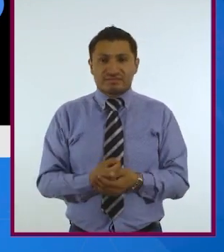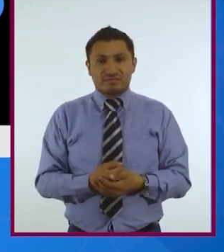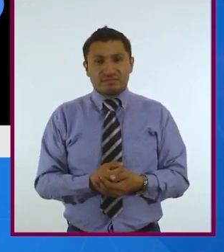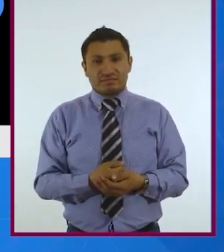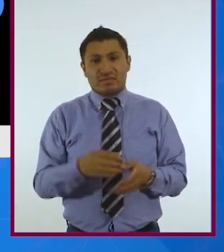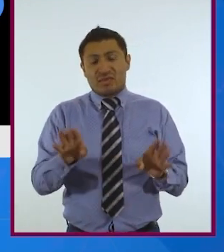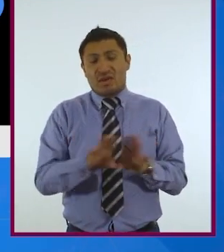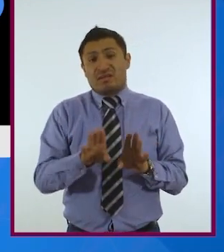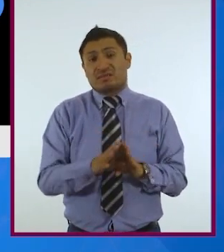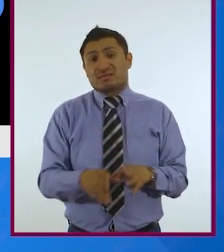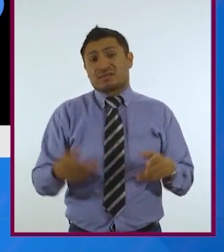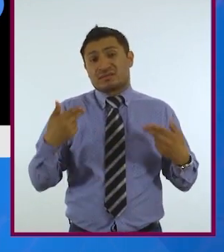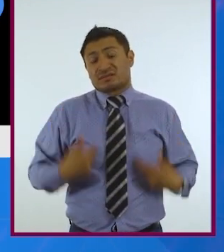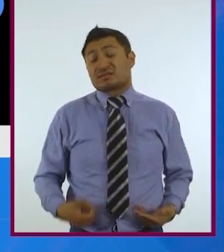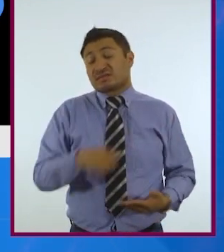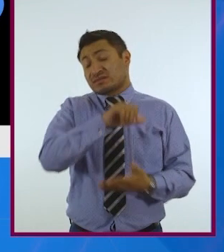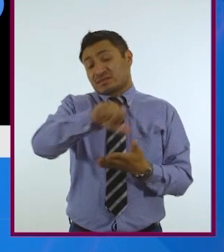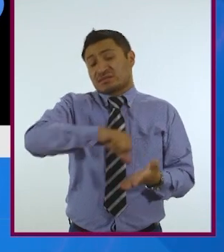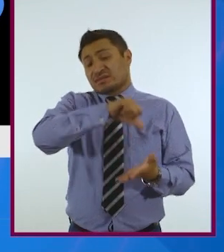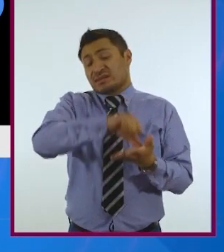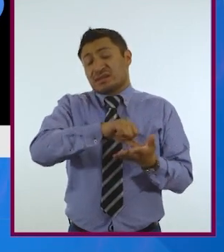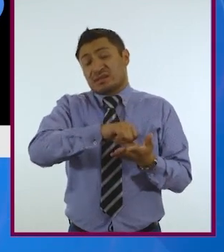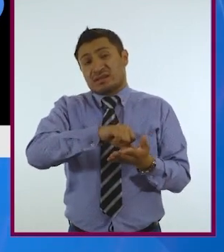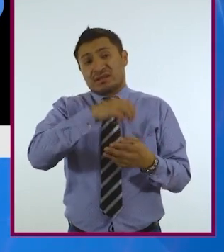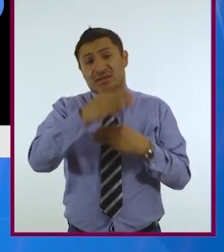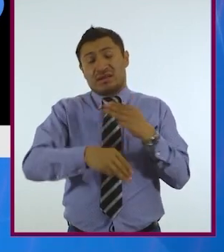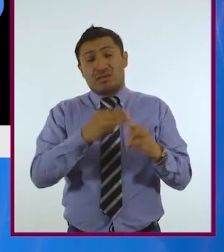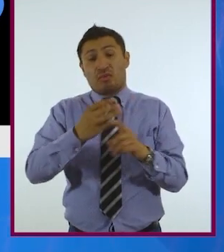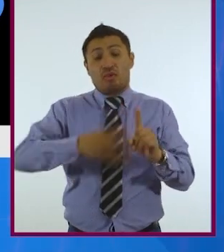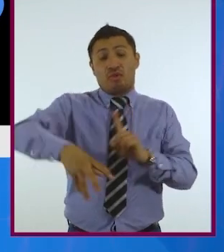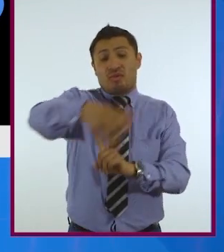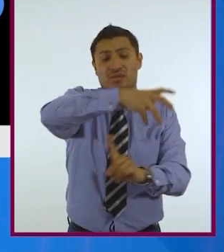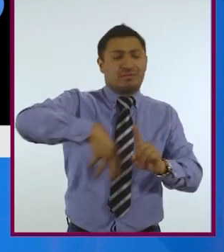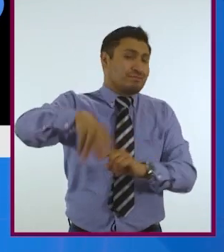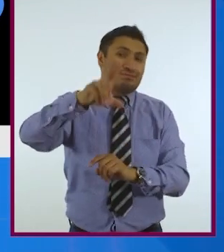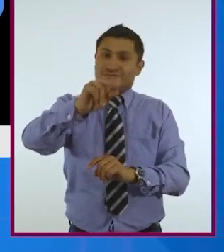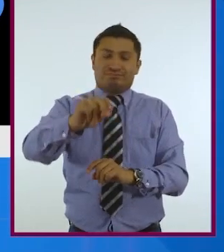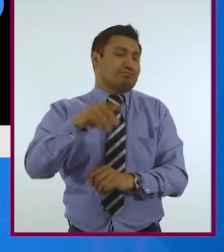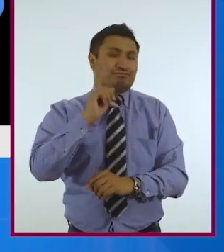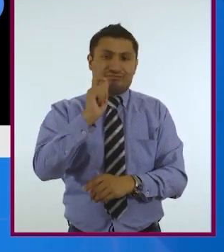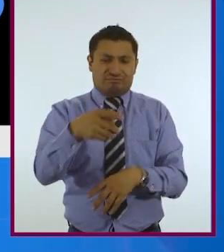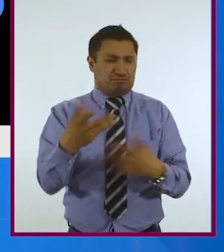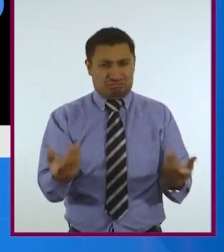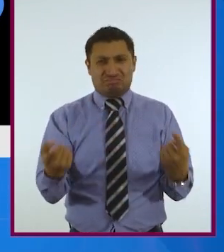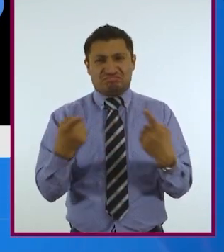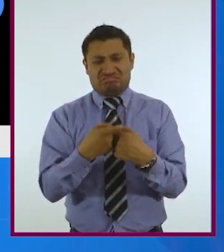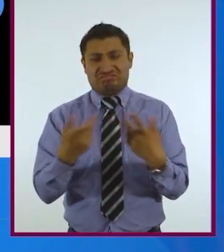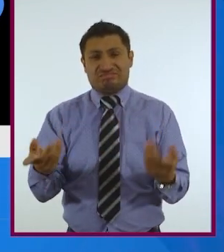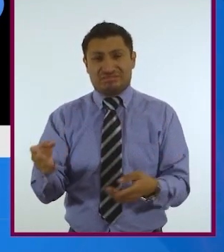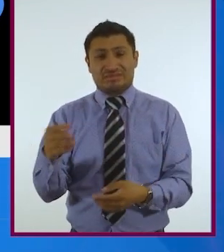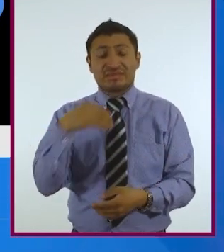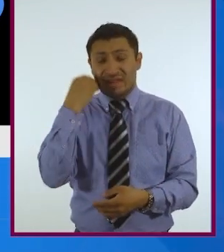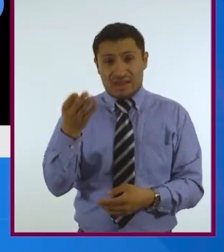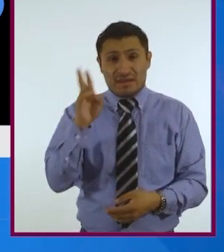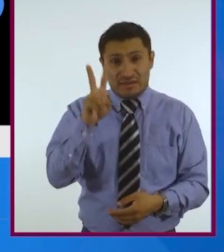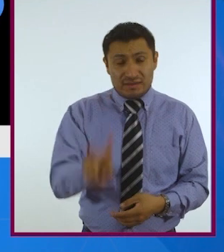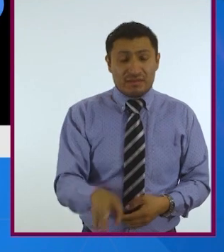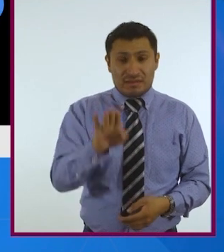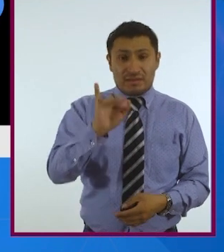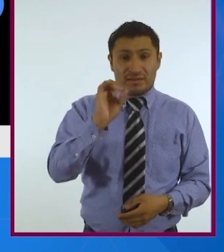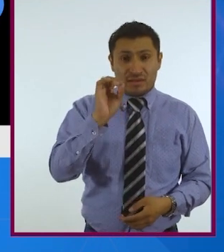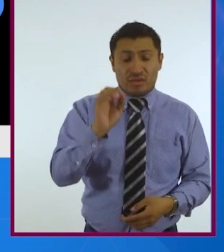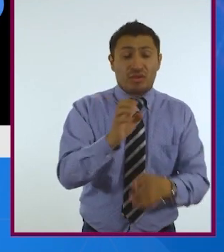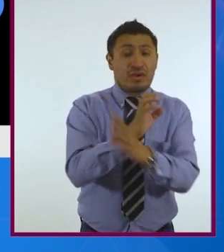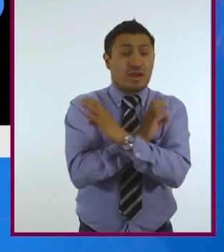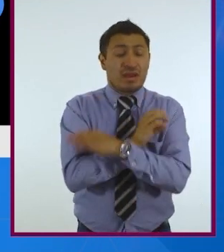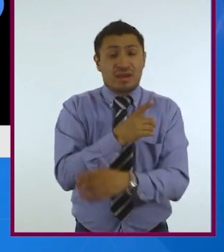al centro de sus preocupaciones al ser humano y es muy cuestionable. Realmente, si queremos hacer bioética, tenemos